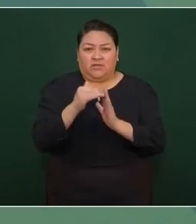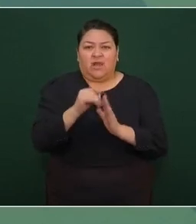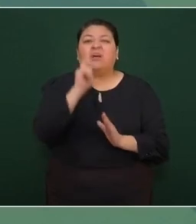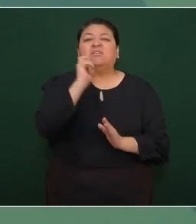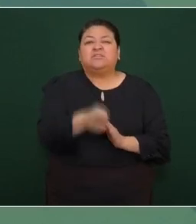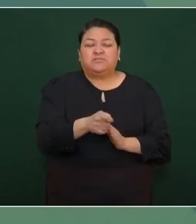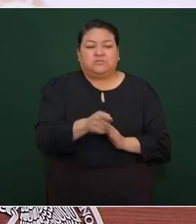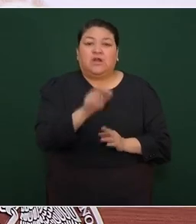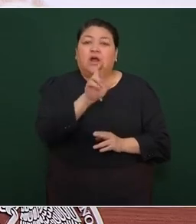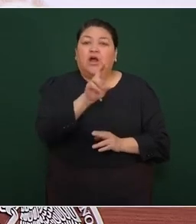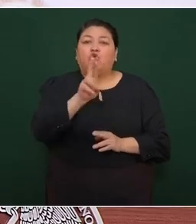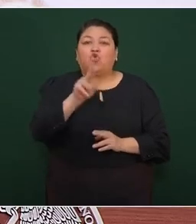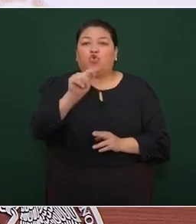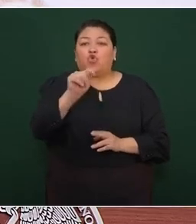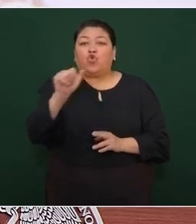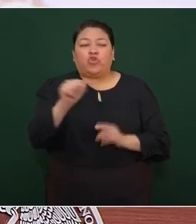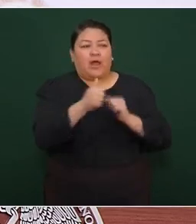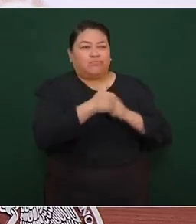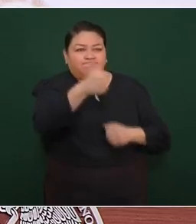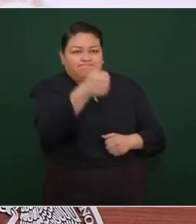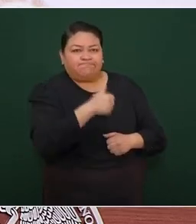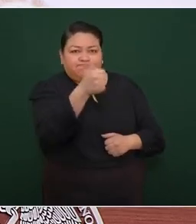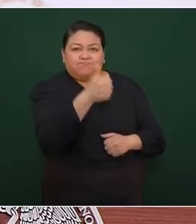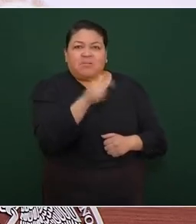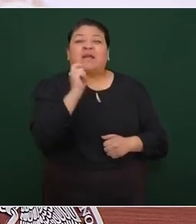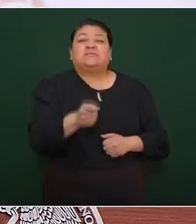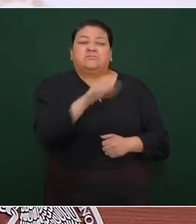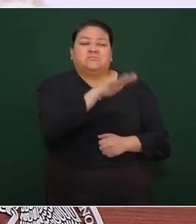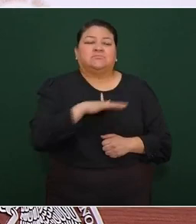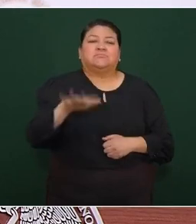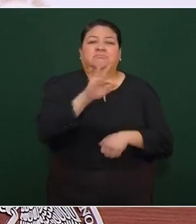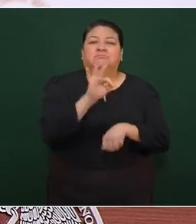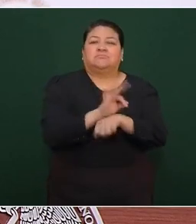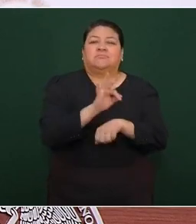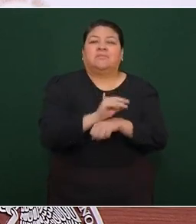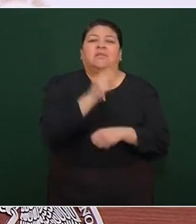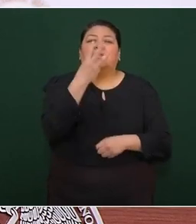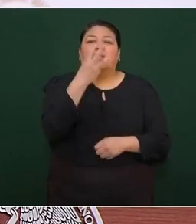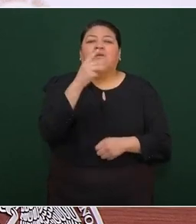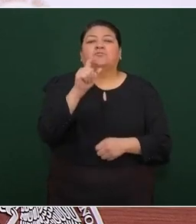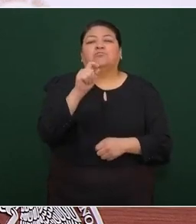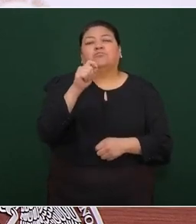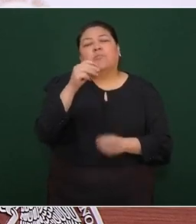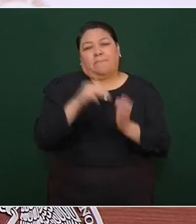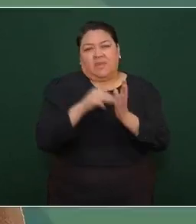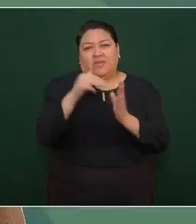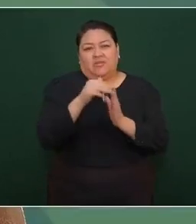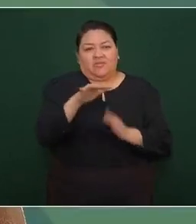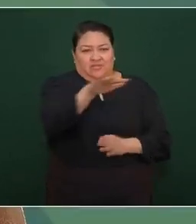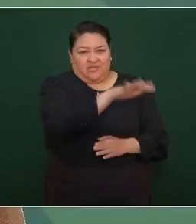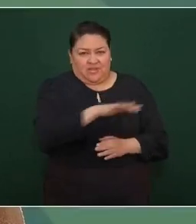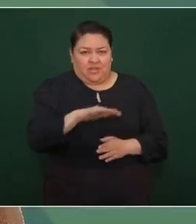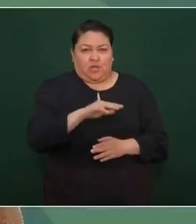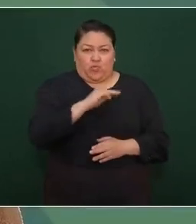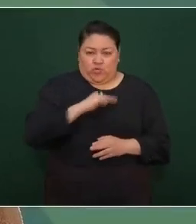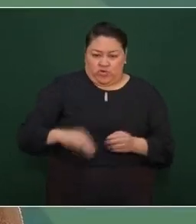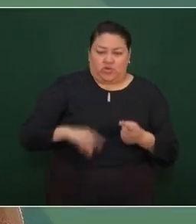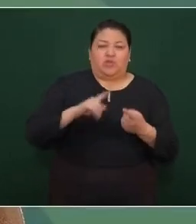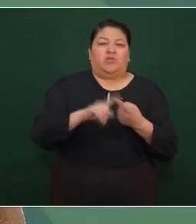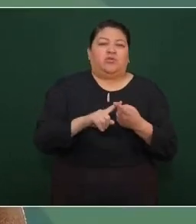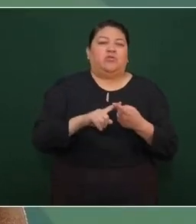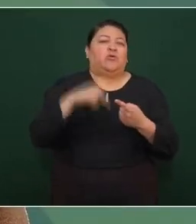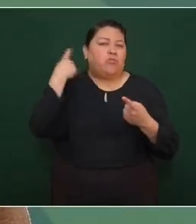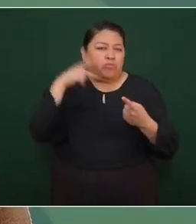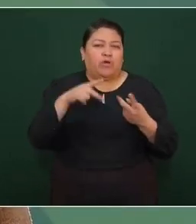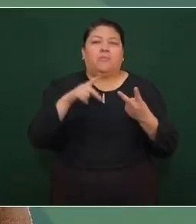sistema beneficiará a más de 3 millones de habitantes de la zona conurbada, en la que se encuentran los municipios de Puebla, Mozoco,